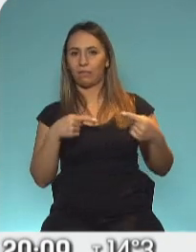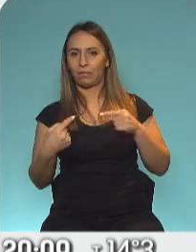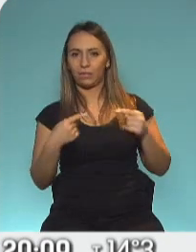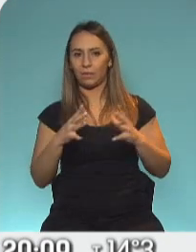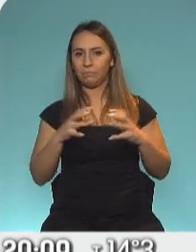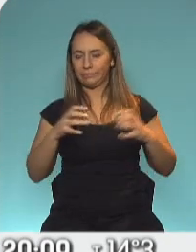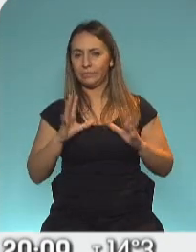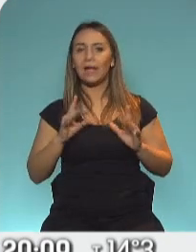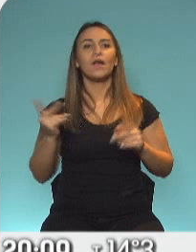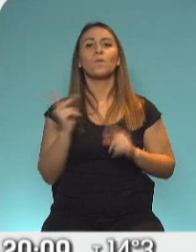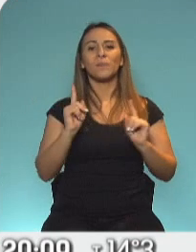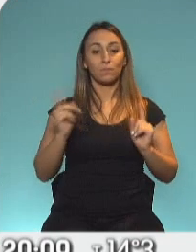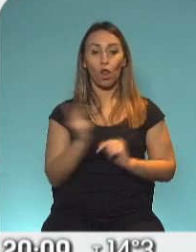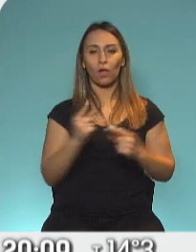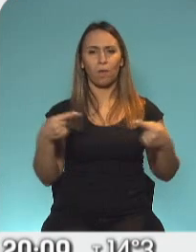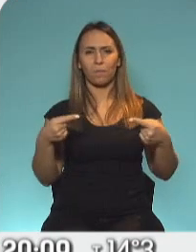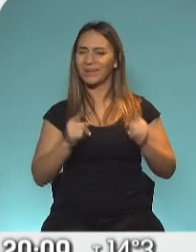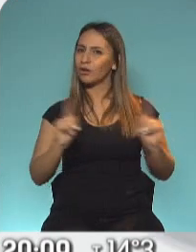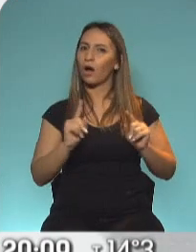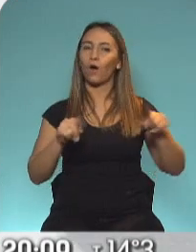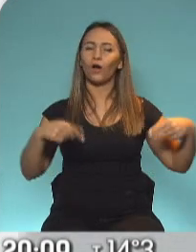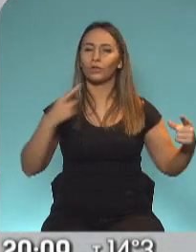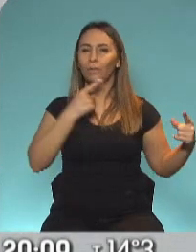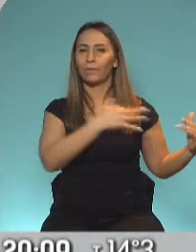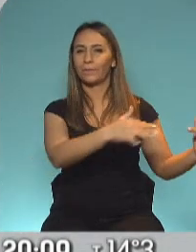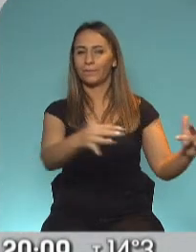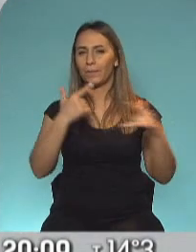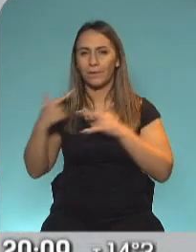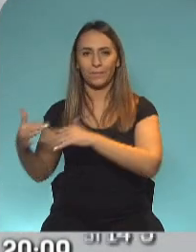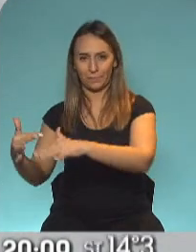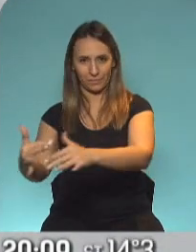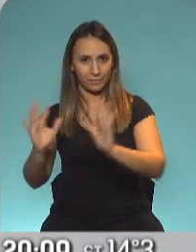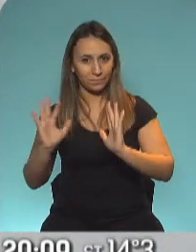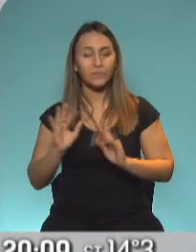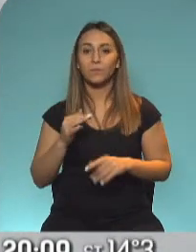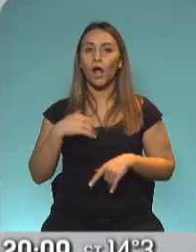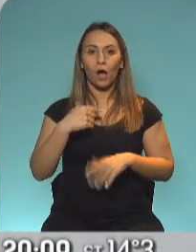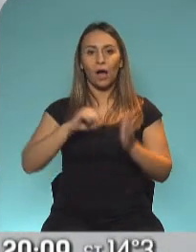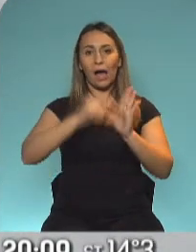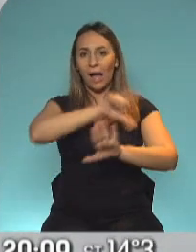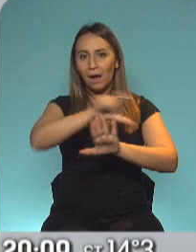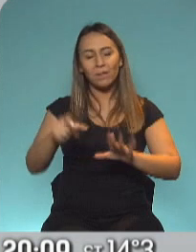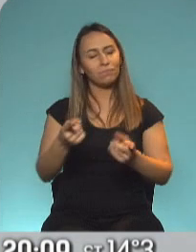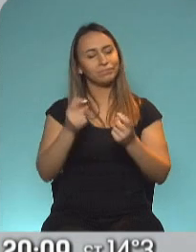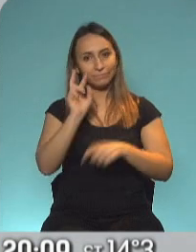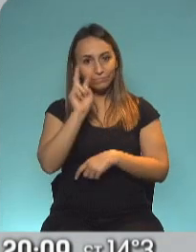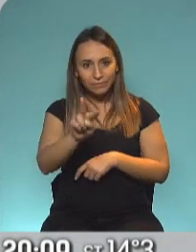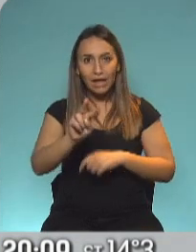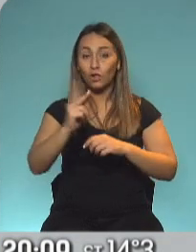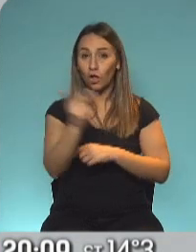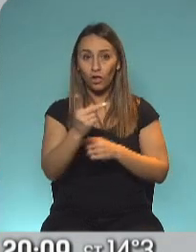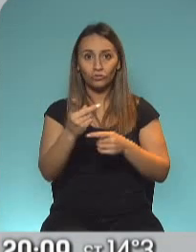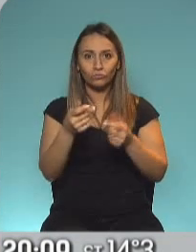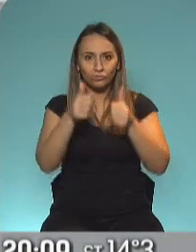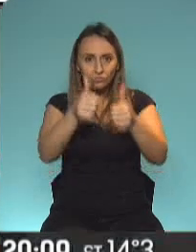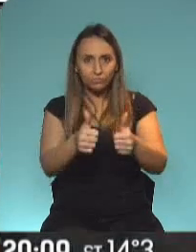de segundas líneas. El AMBA, el país entero, el AMBA fundamentalmente necesitaba esta foto. Esto es lo que declaraban hace instante nada